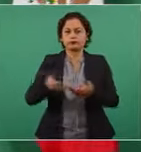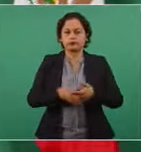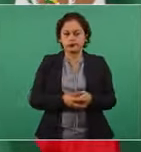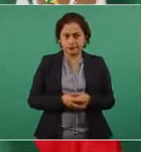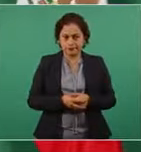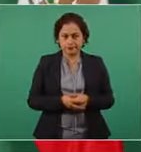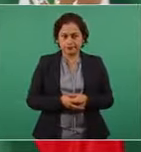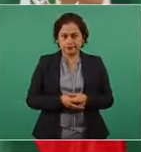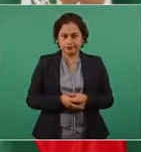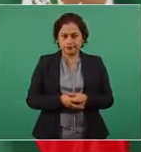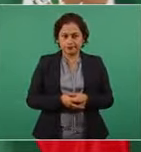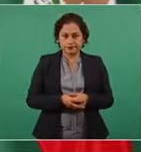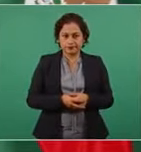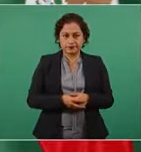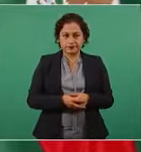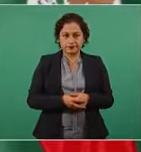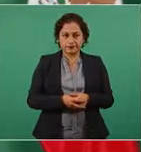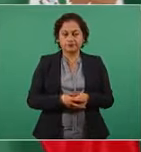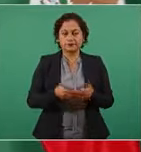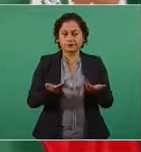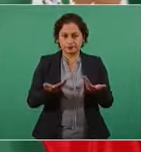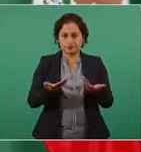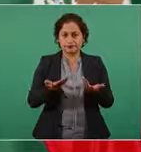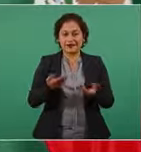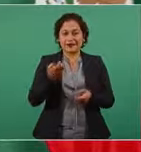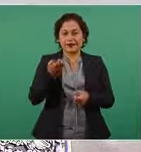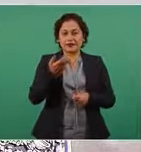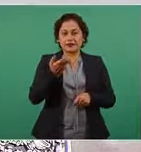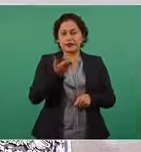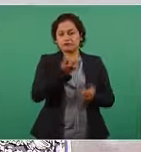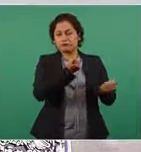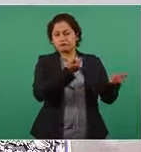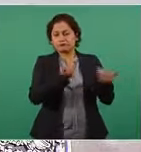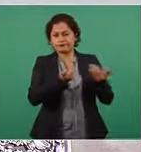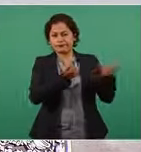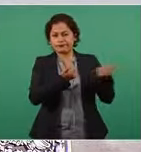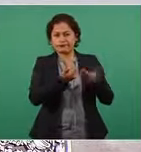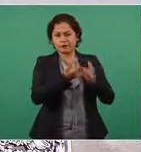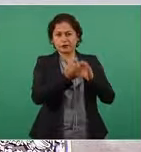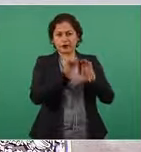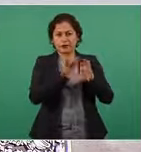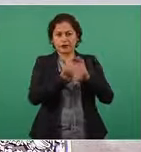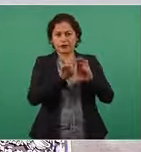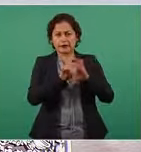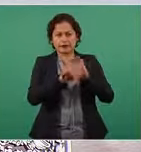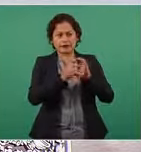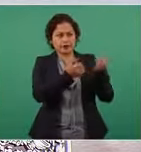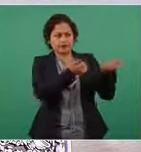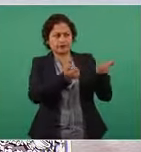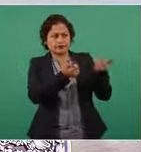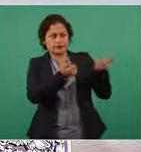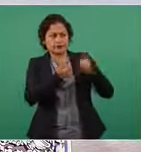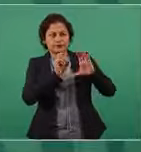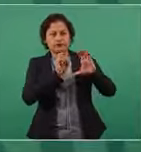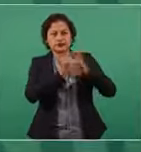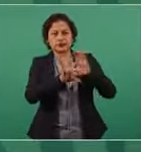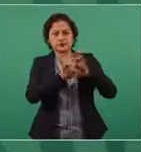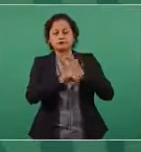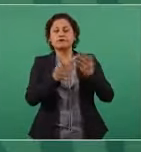las remesas o los envíos. Y así hacemos nuestra proyección.